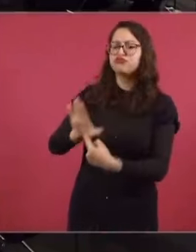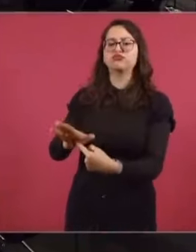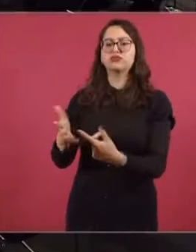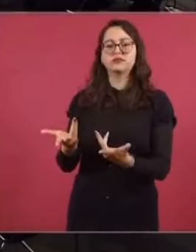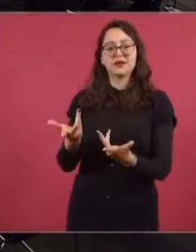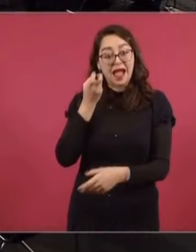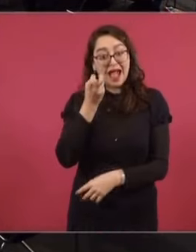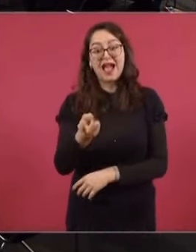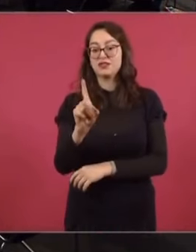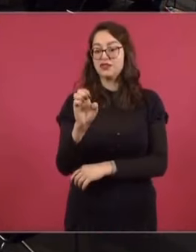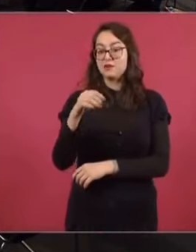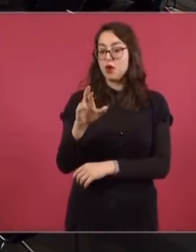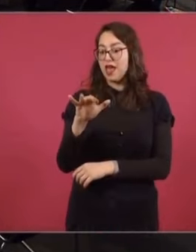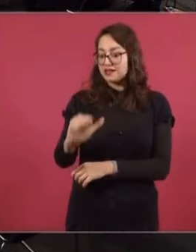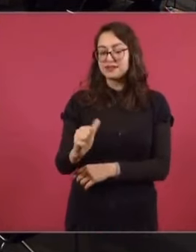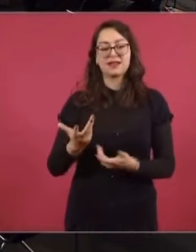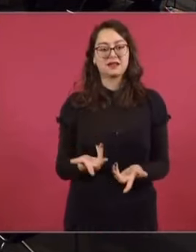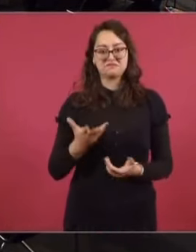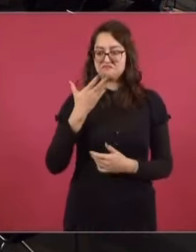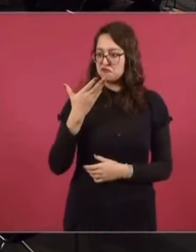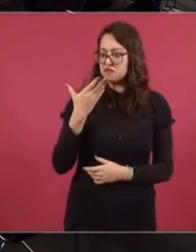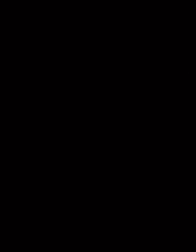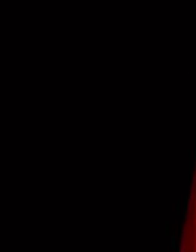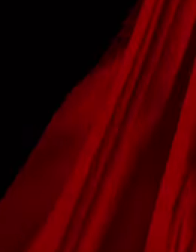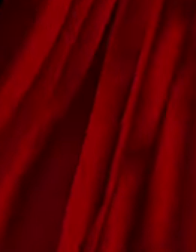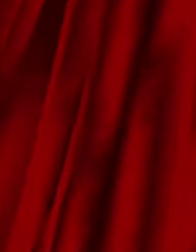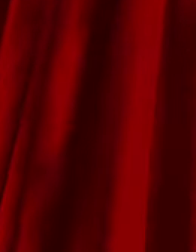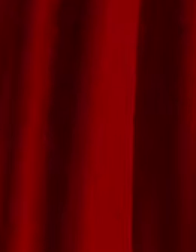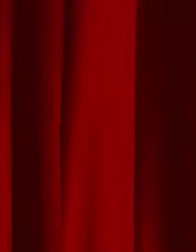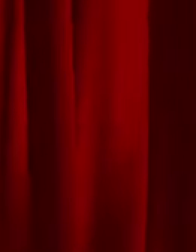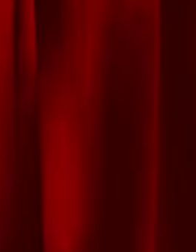es la vida pública democrática. Lo celebro eso. ¡Gracias!